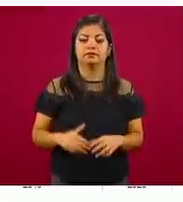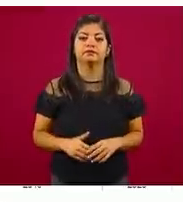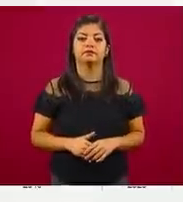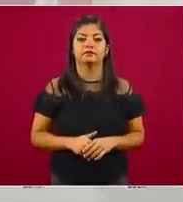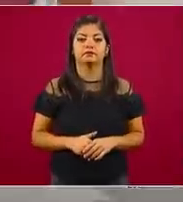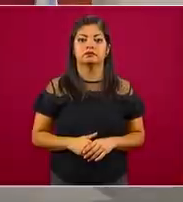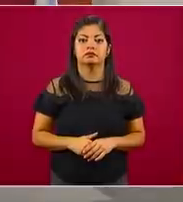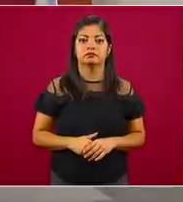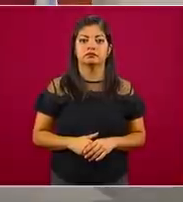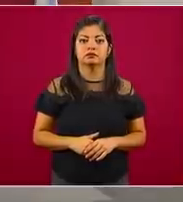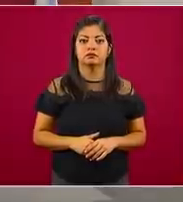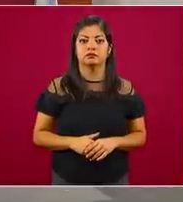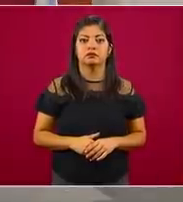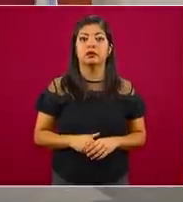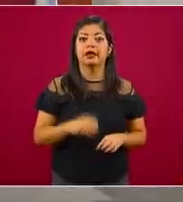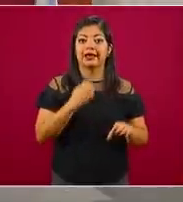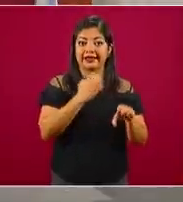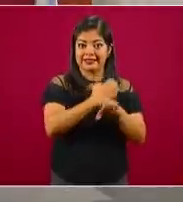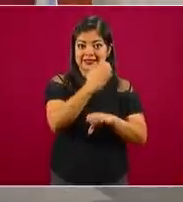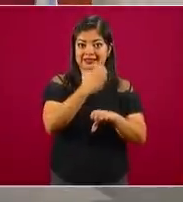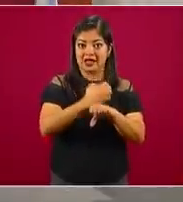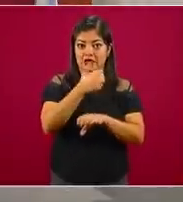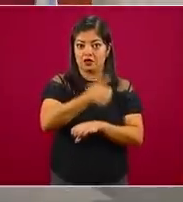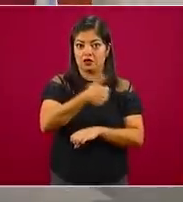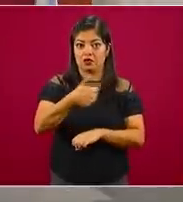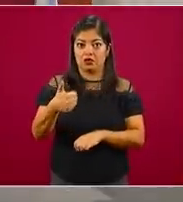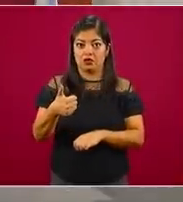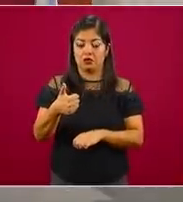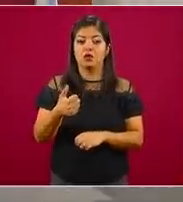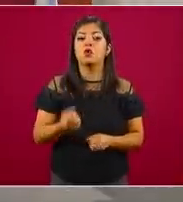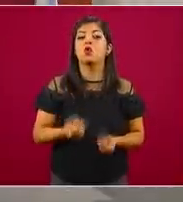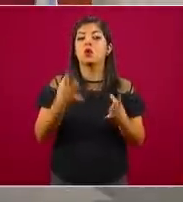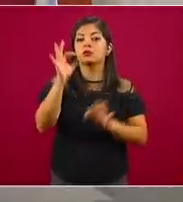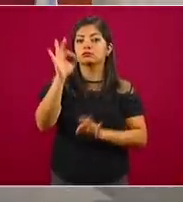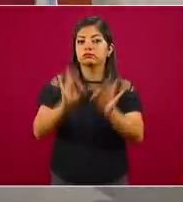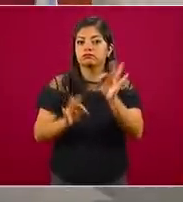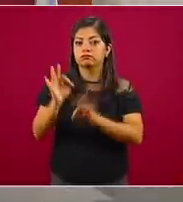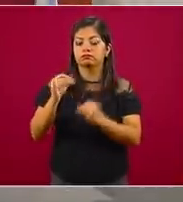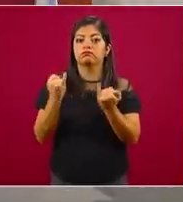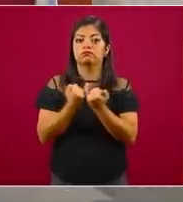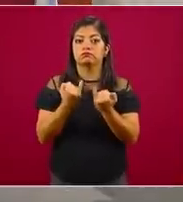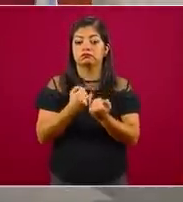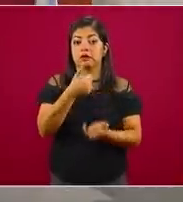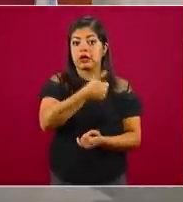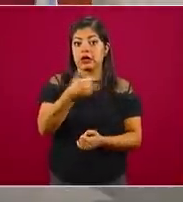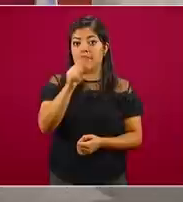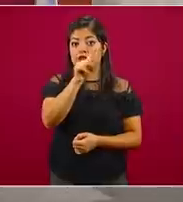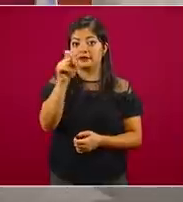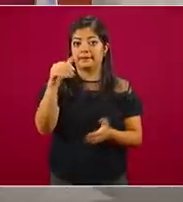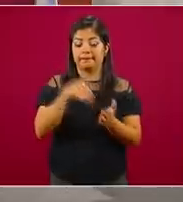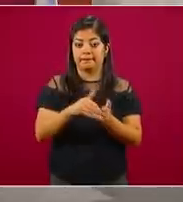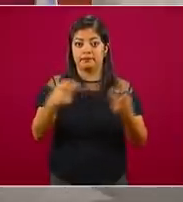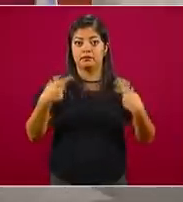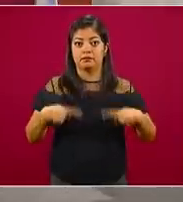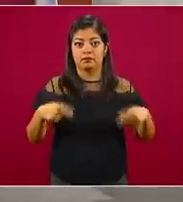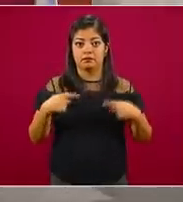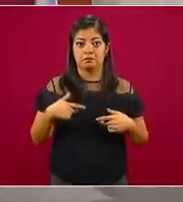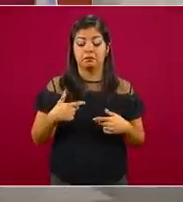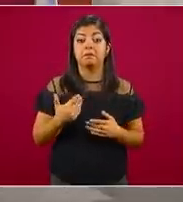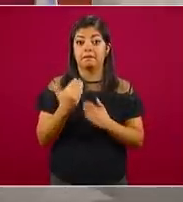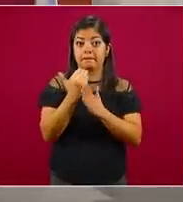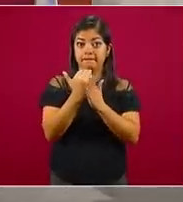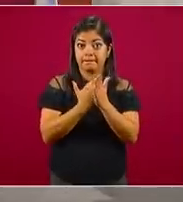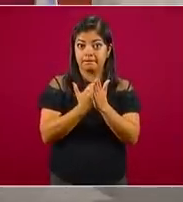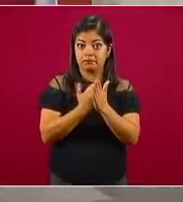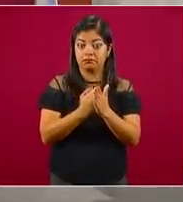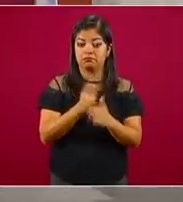feminicidios por entidad federativa, cifras absolutas y tasa por 100 mil habitantes. La menor en